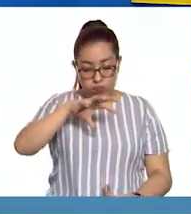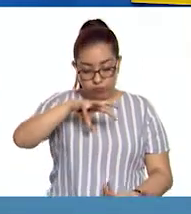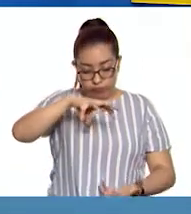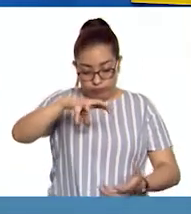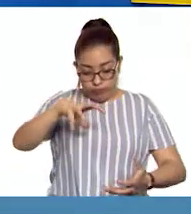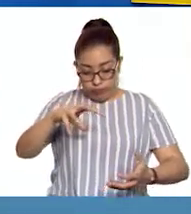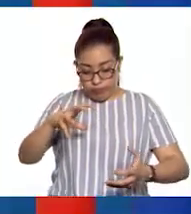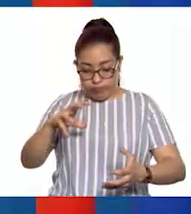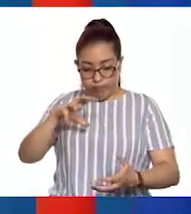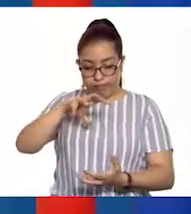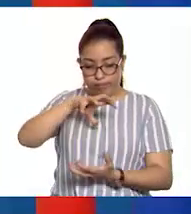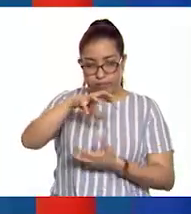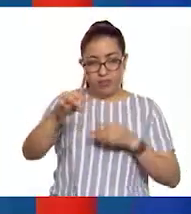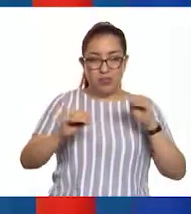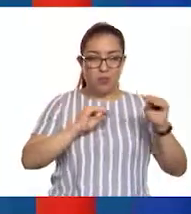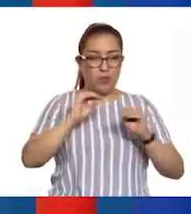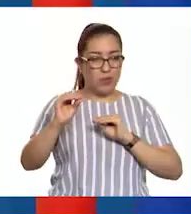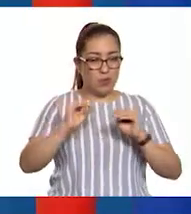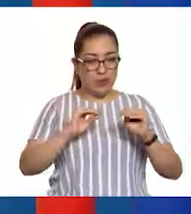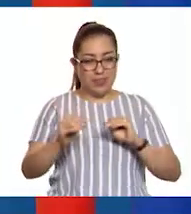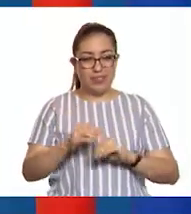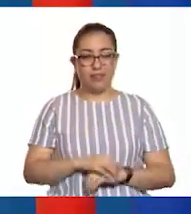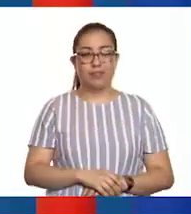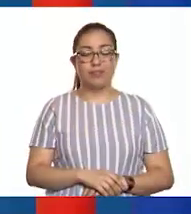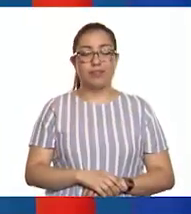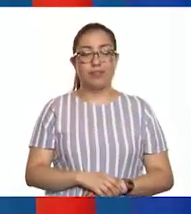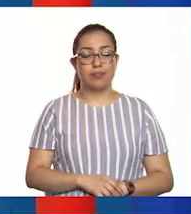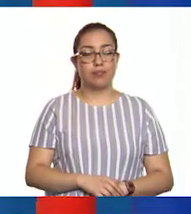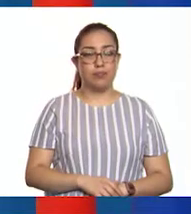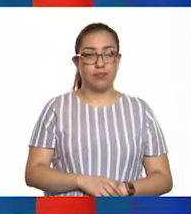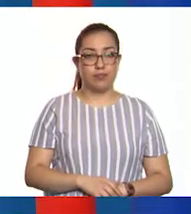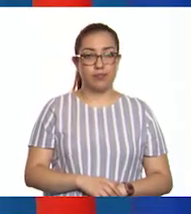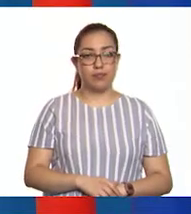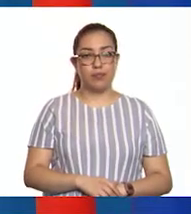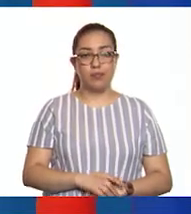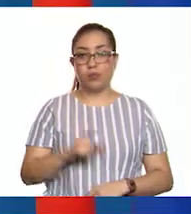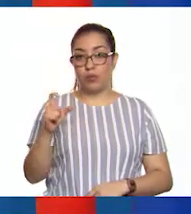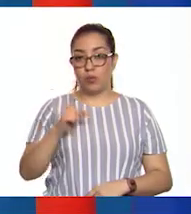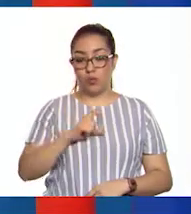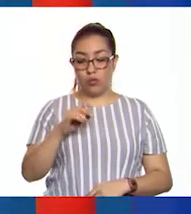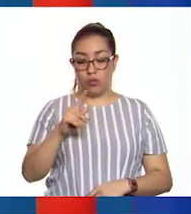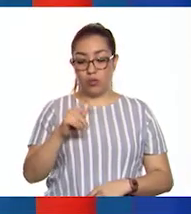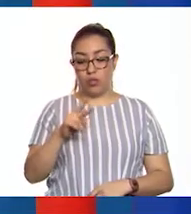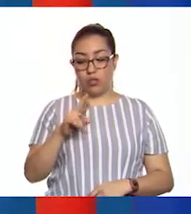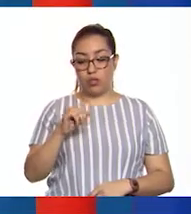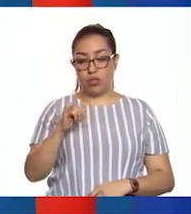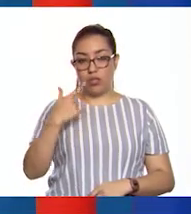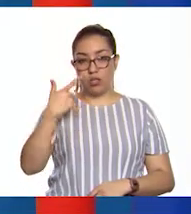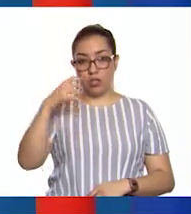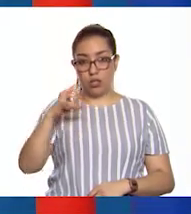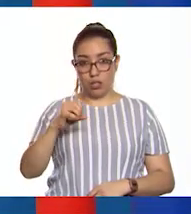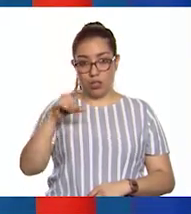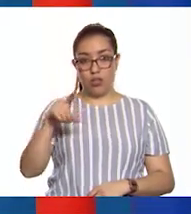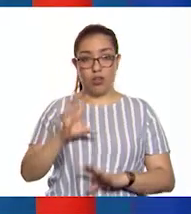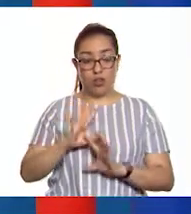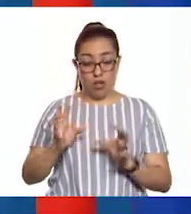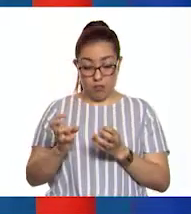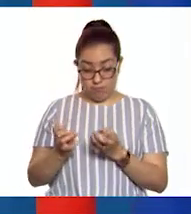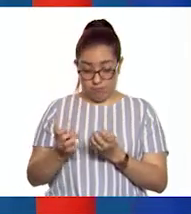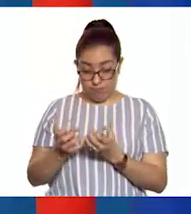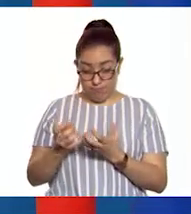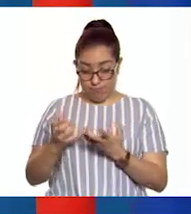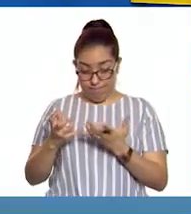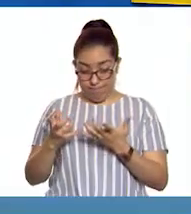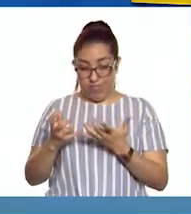anegue. De seguro que en cuanto crezca el micelio en el trigo ya se puede pasar a la bolsa con paja.